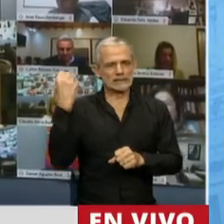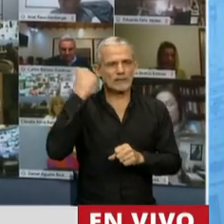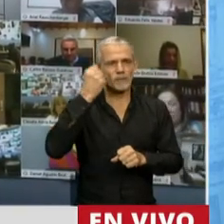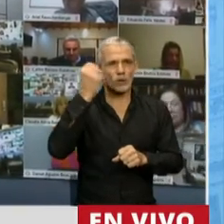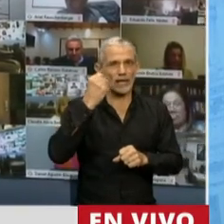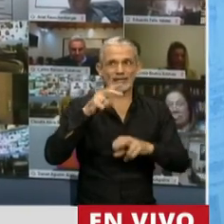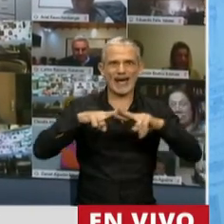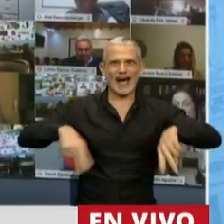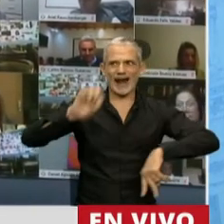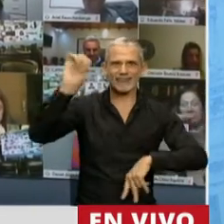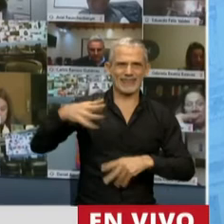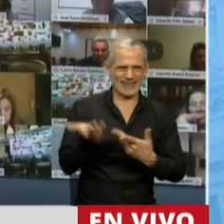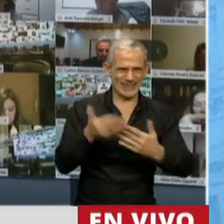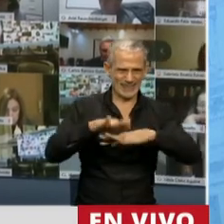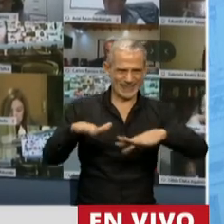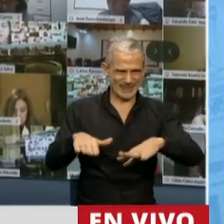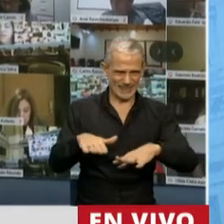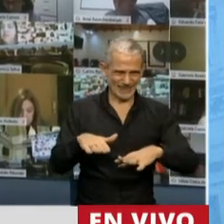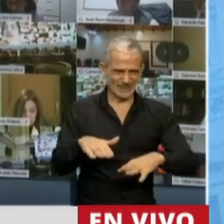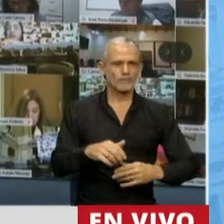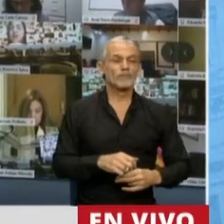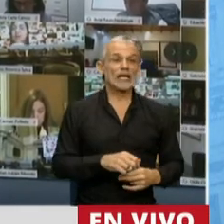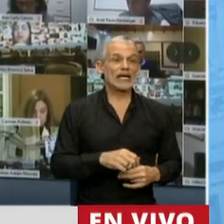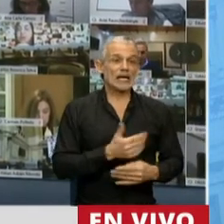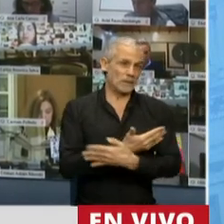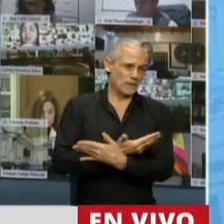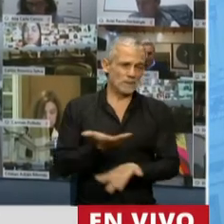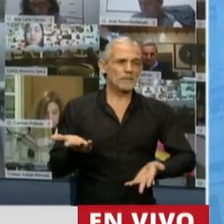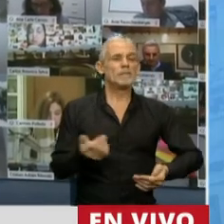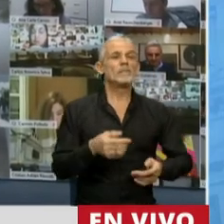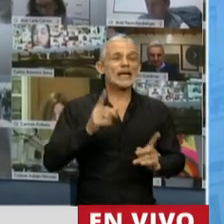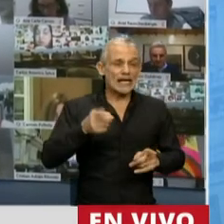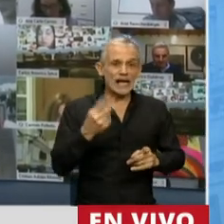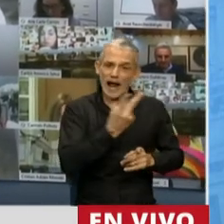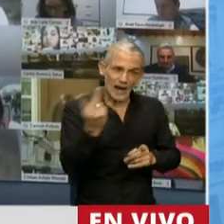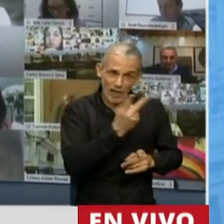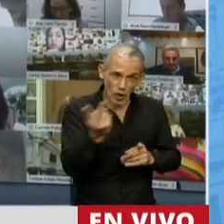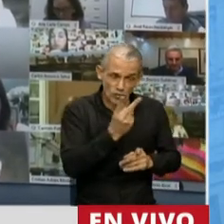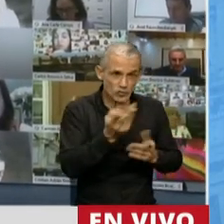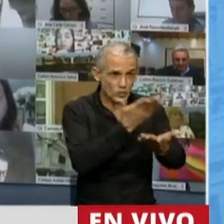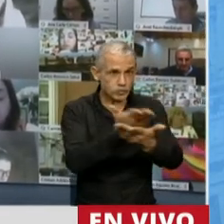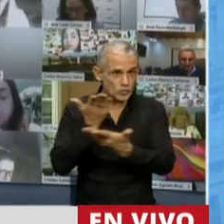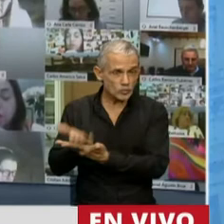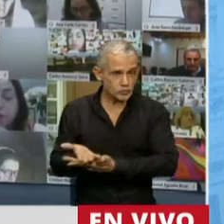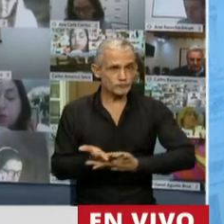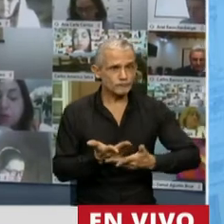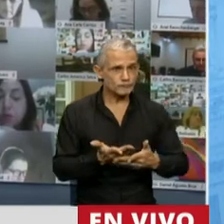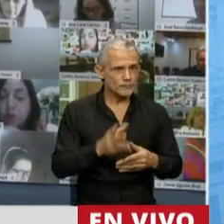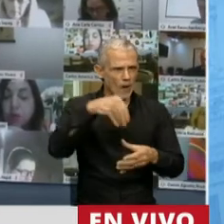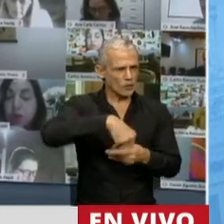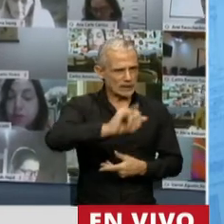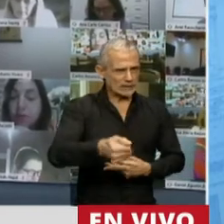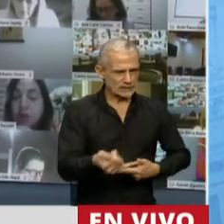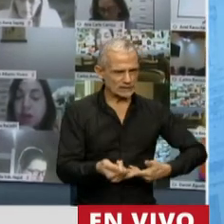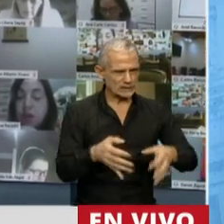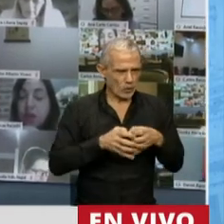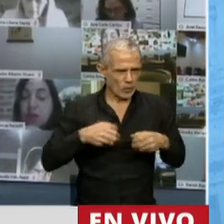maternal. Ambas iniciativas, por supuesto, las que hoy vamos a acompañar de nuestro bloque, y